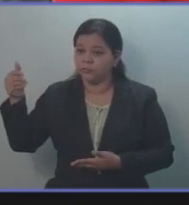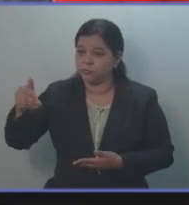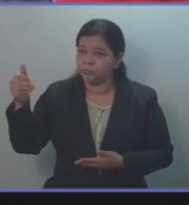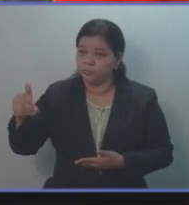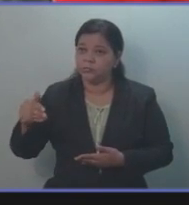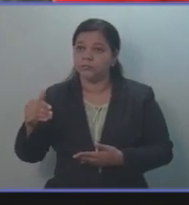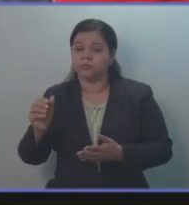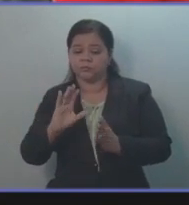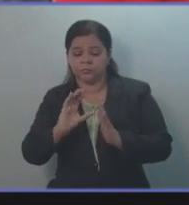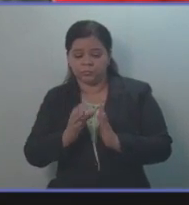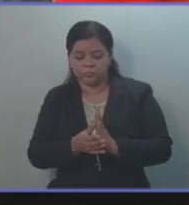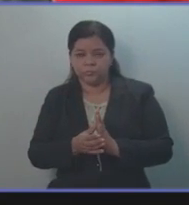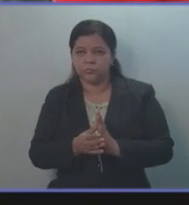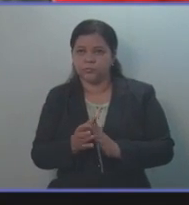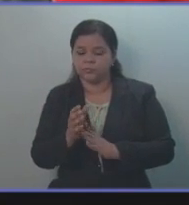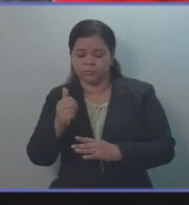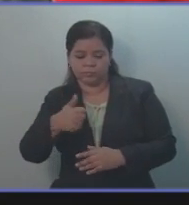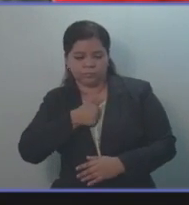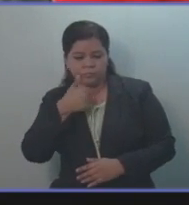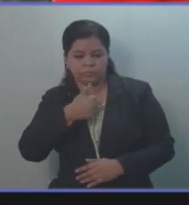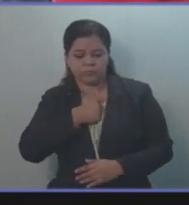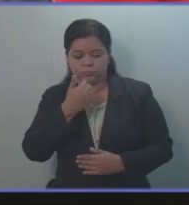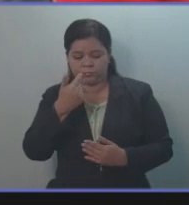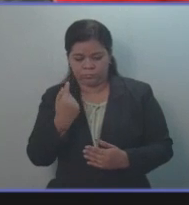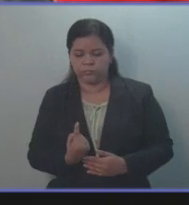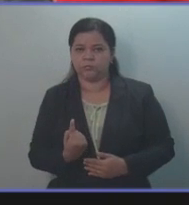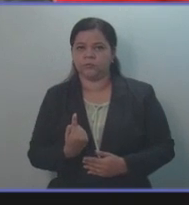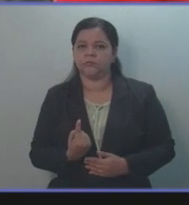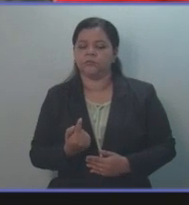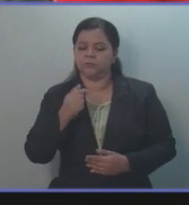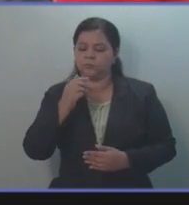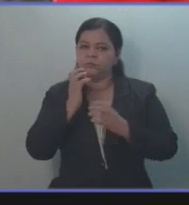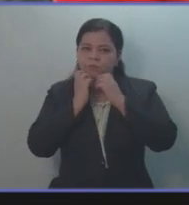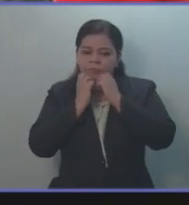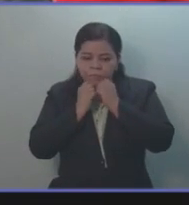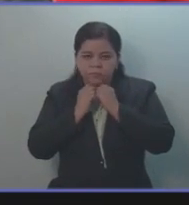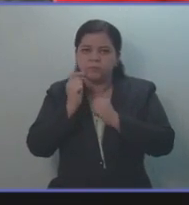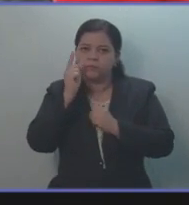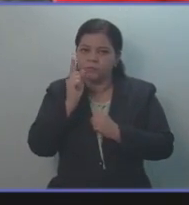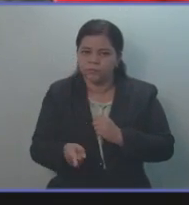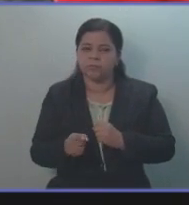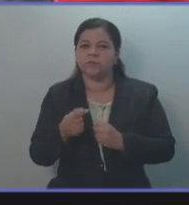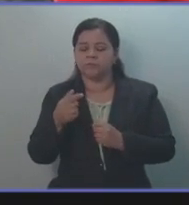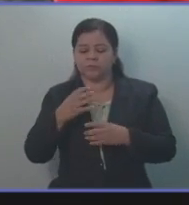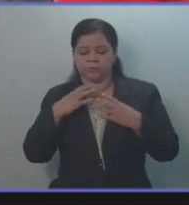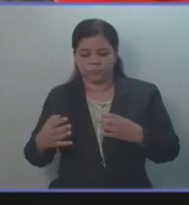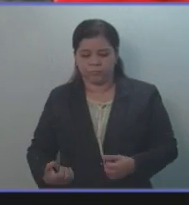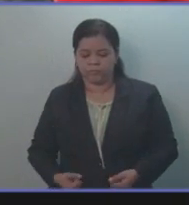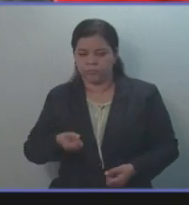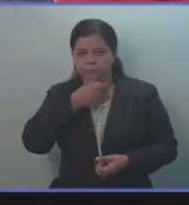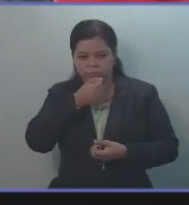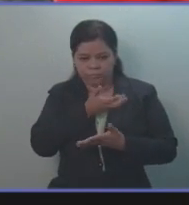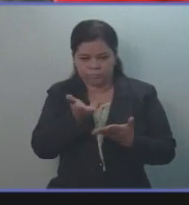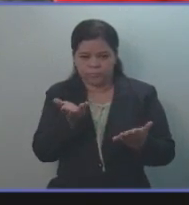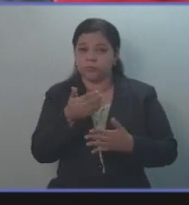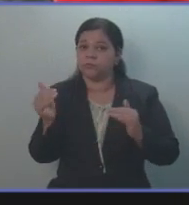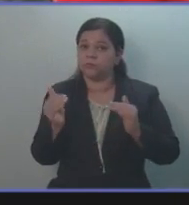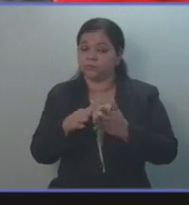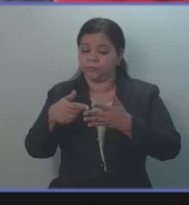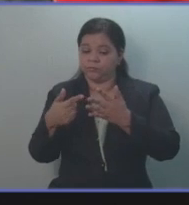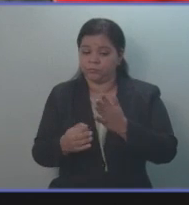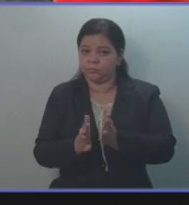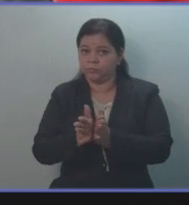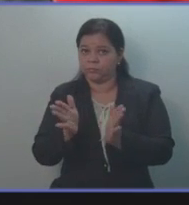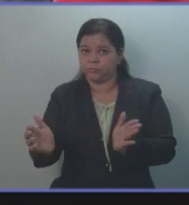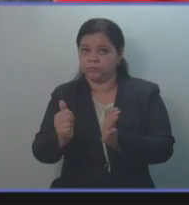cultura es inherente a la persona humana y es obligación del Estado su conservación, fomento y difusión. También la Ley General de Educación establece en